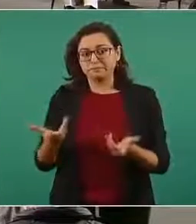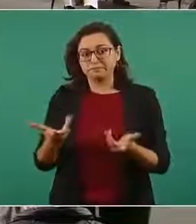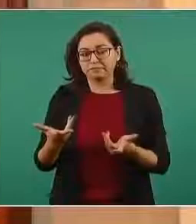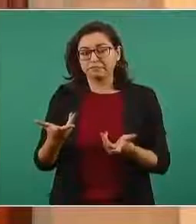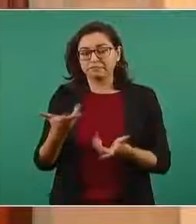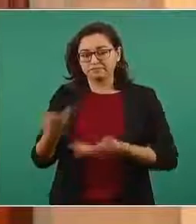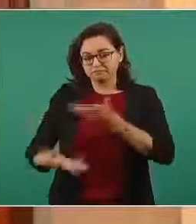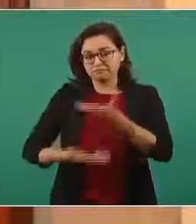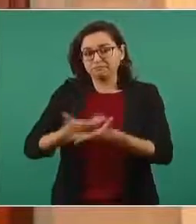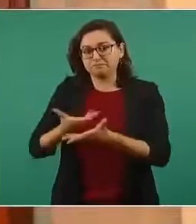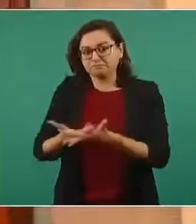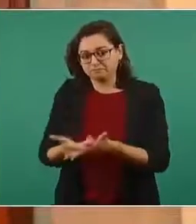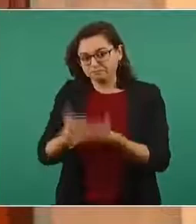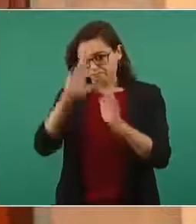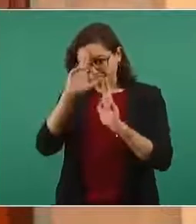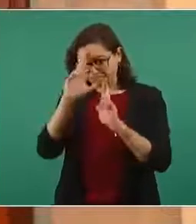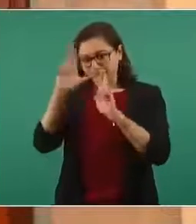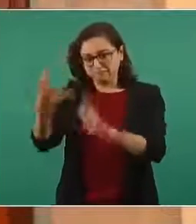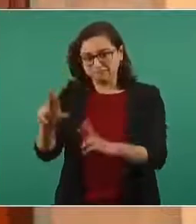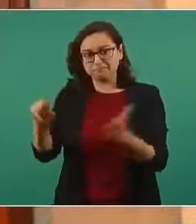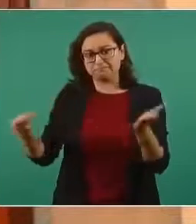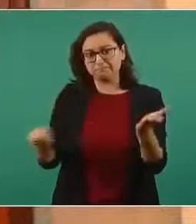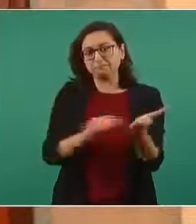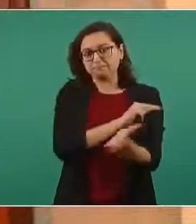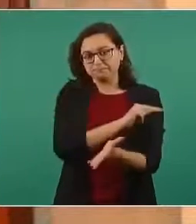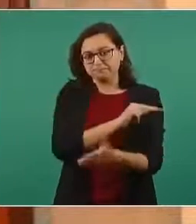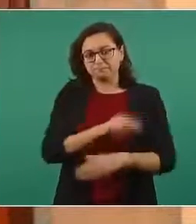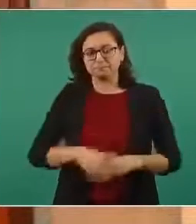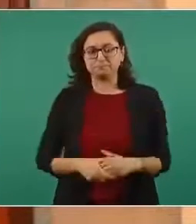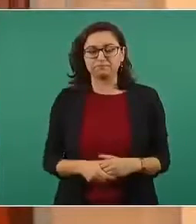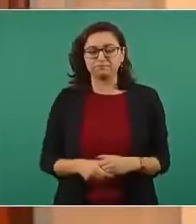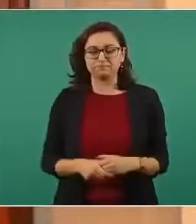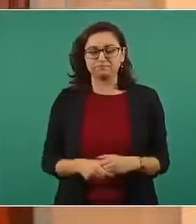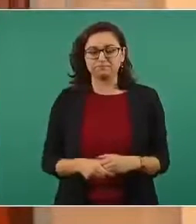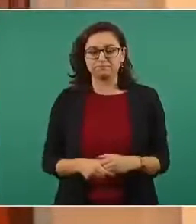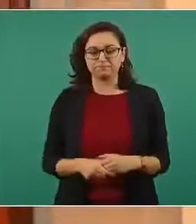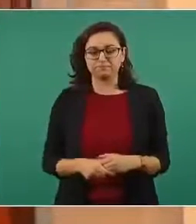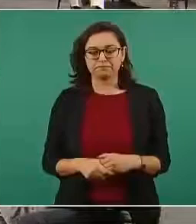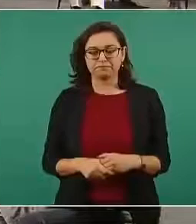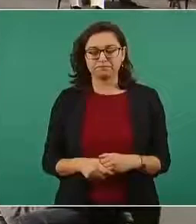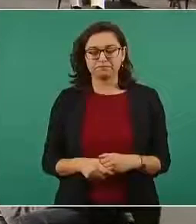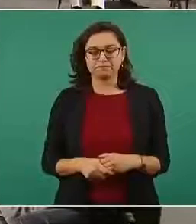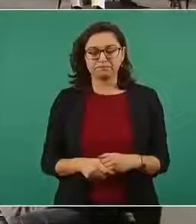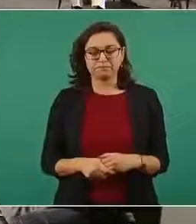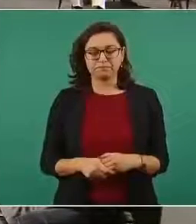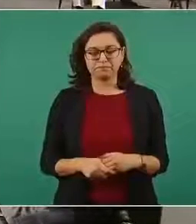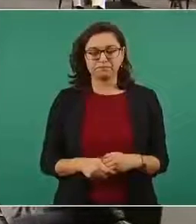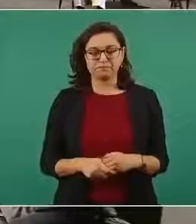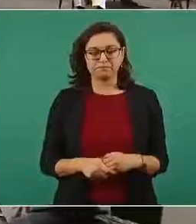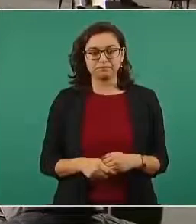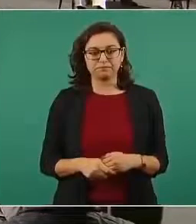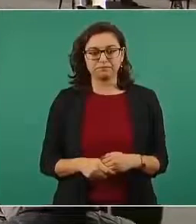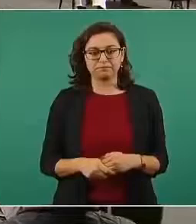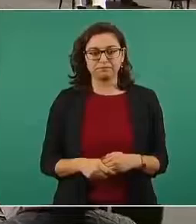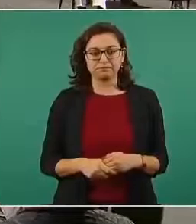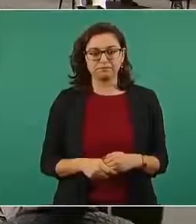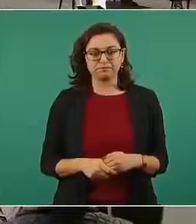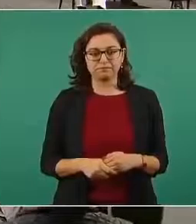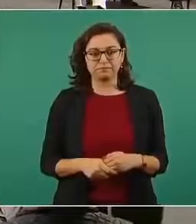distinguida consideración y respeto. Firma Joseph González, agregado jurídico. Ya.